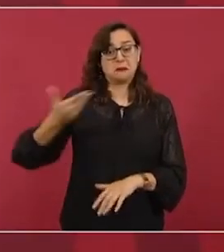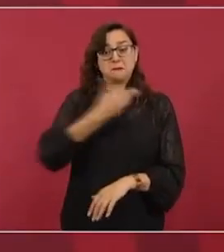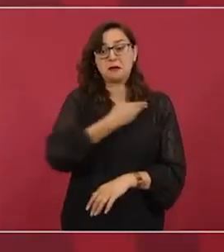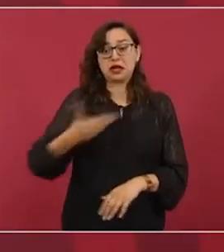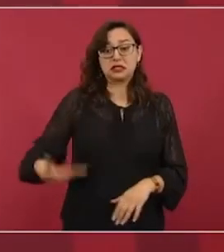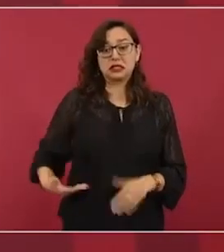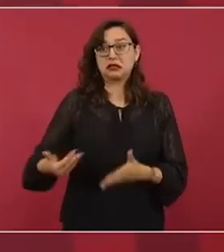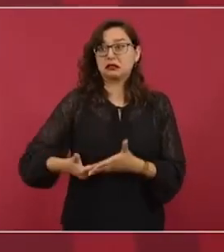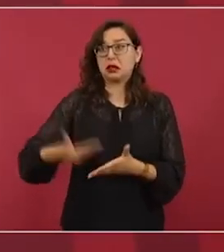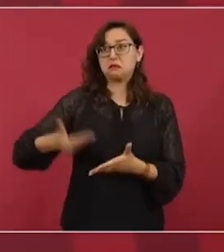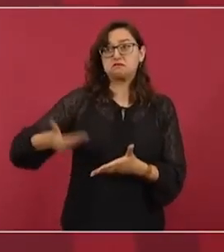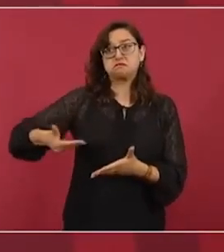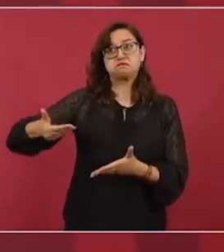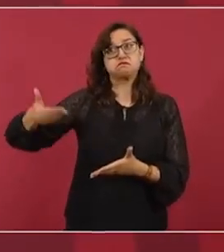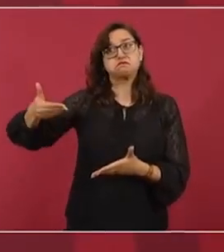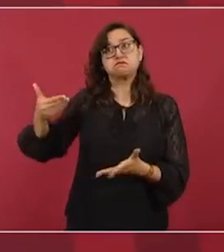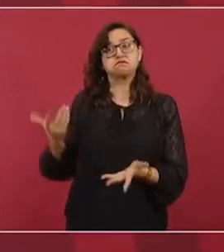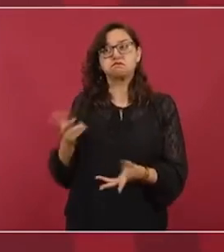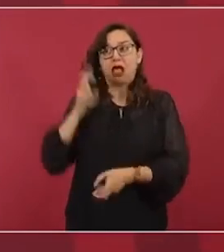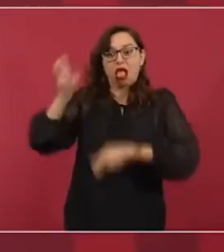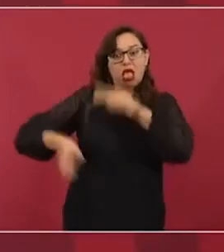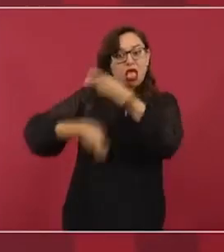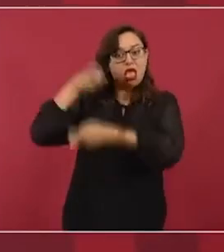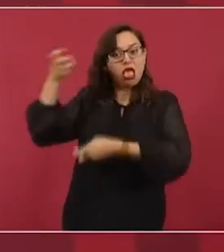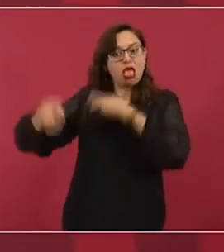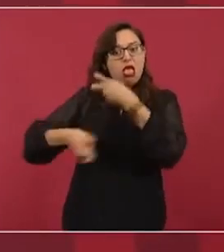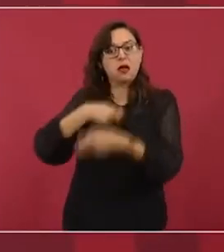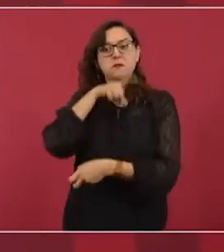Madero, nunca.